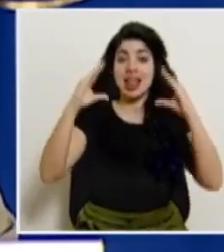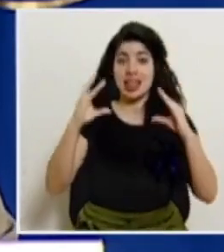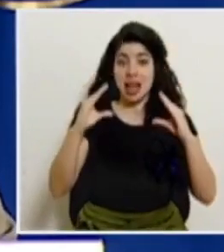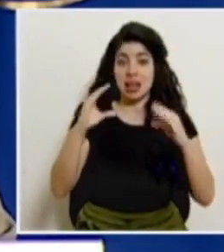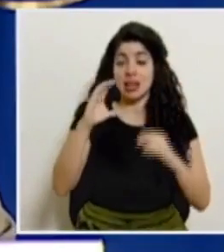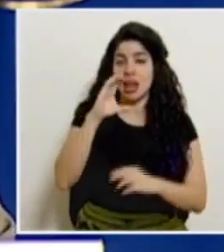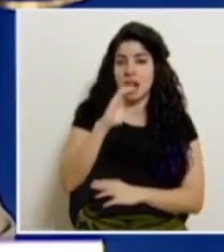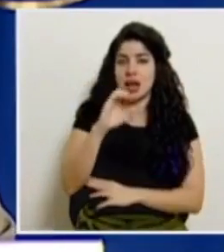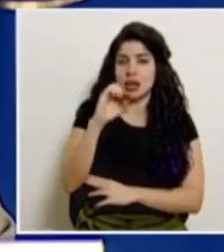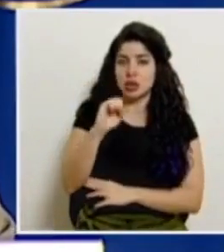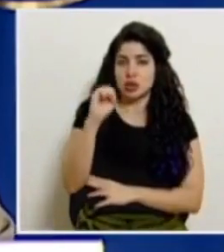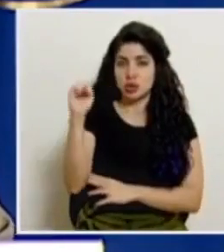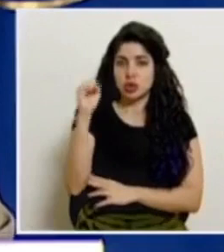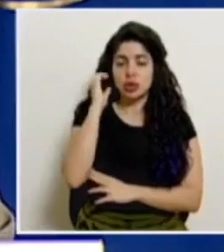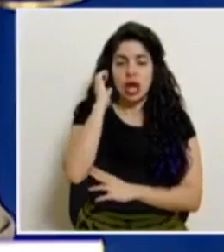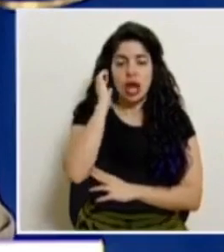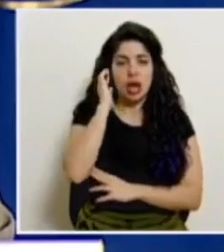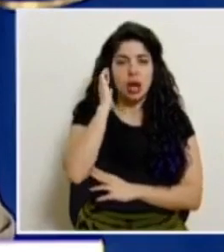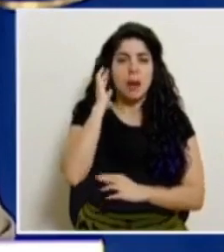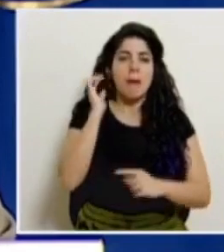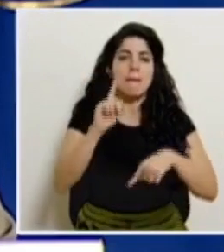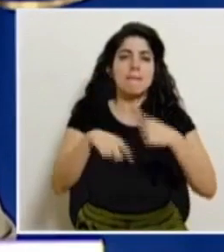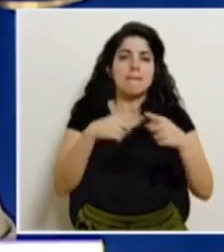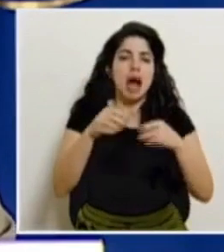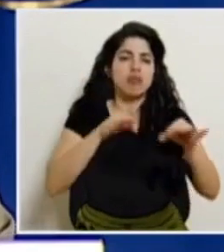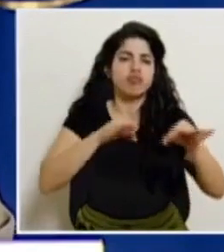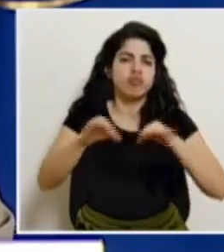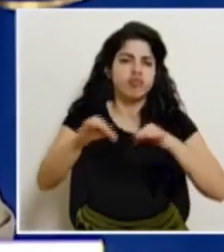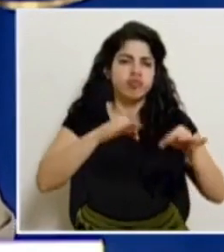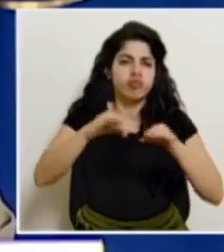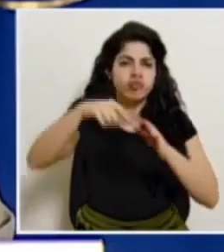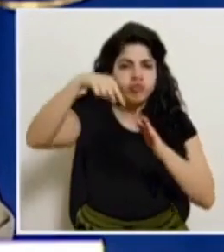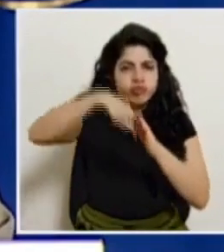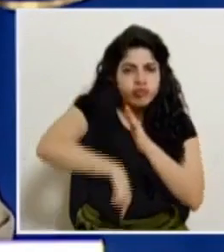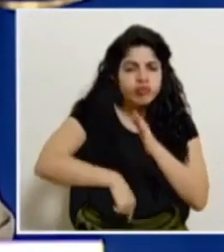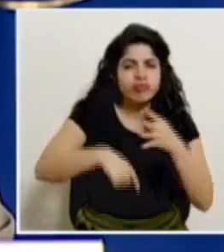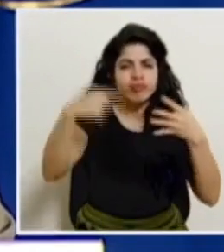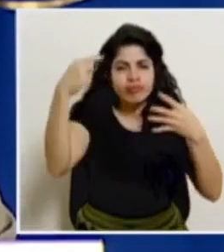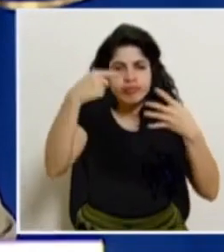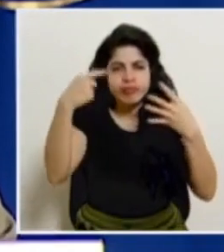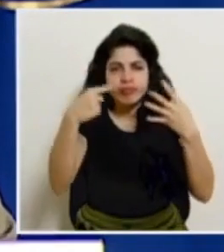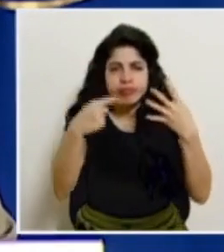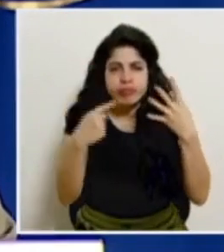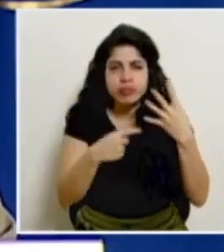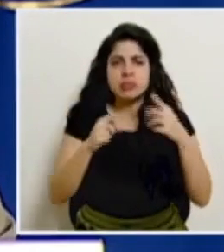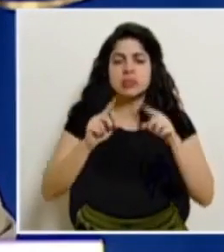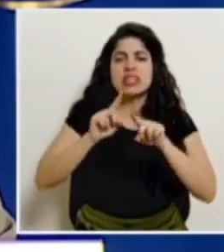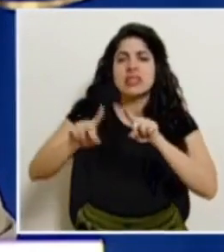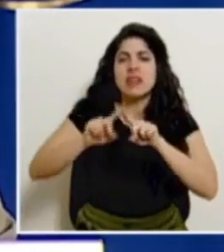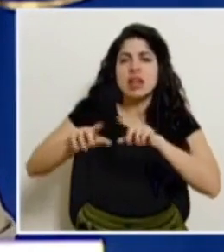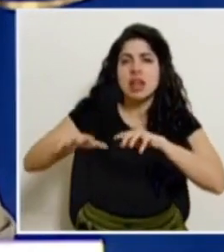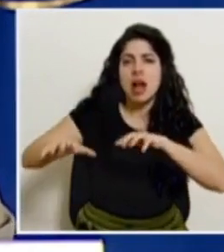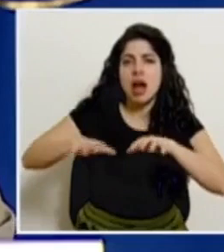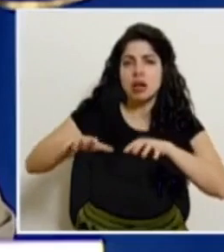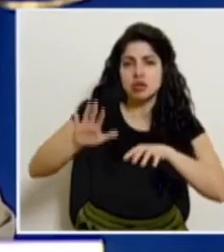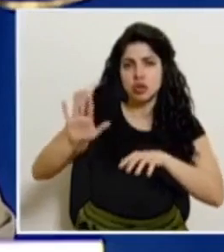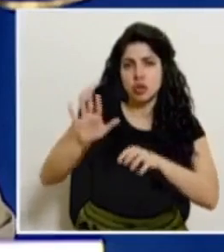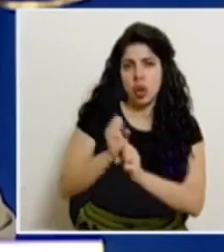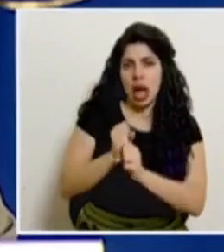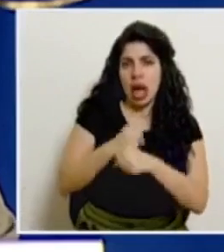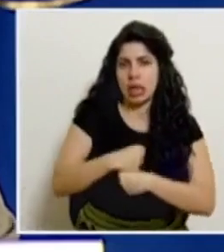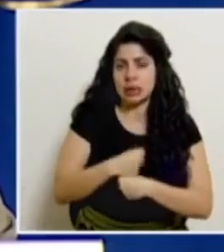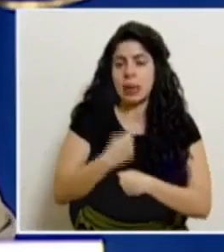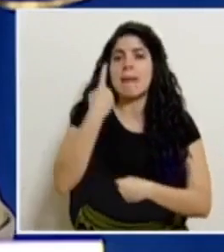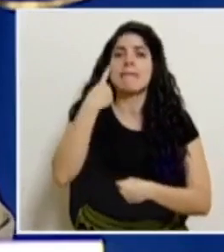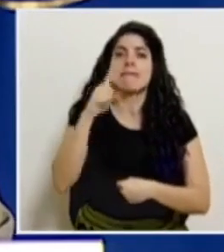la Caja Costarricense de Seguro Social estará dando todos los detalles de estos aspectos y las diferentes acciones que se están tomando para